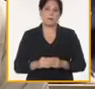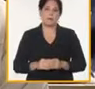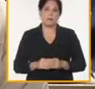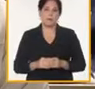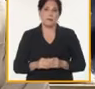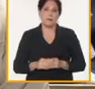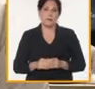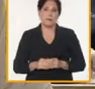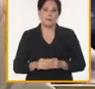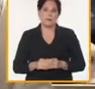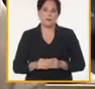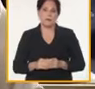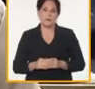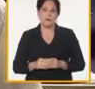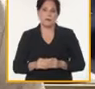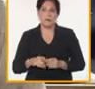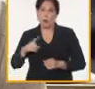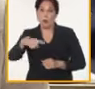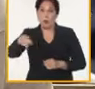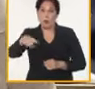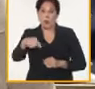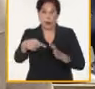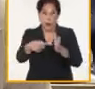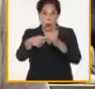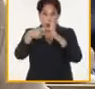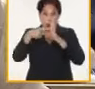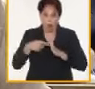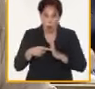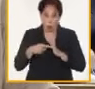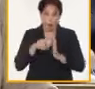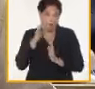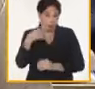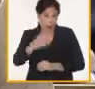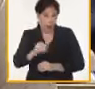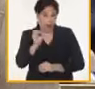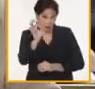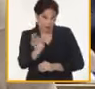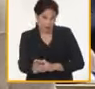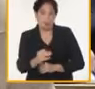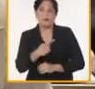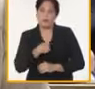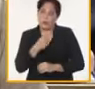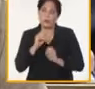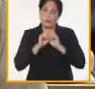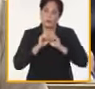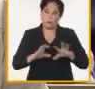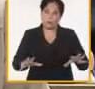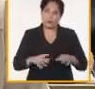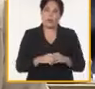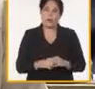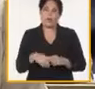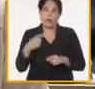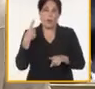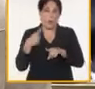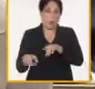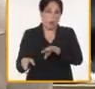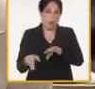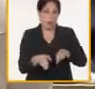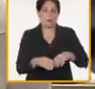enseñanzas que usted nos ha ido demostrando de manera práctica yo creo que tenemos que ir también